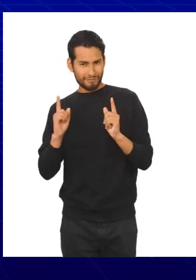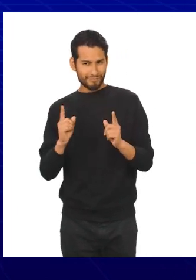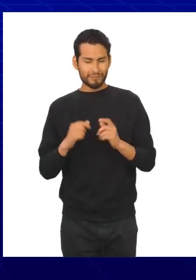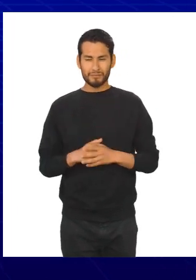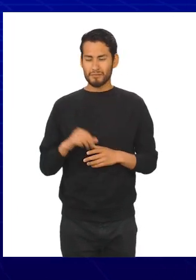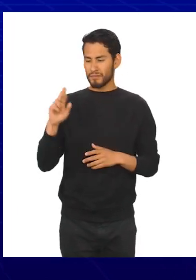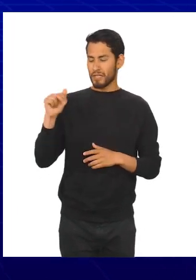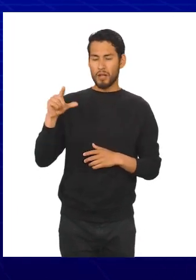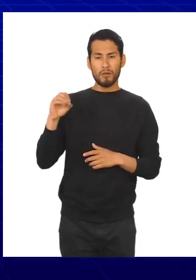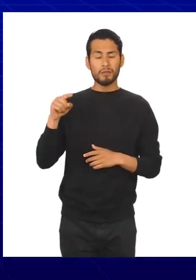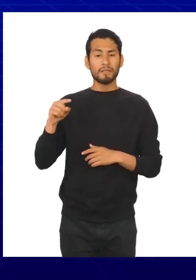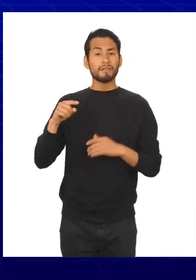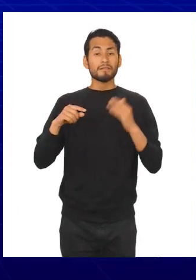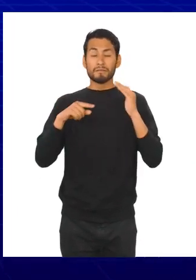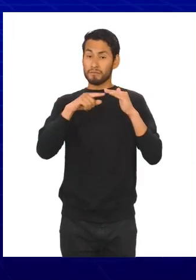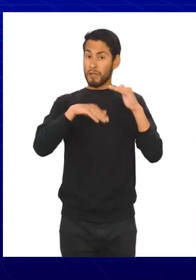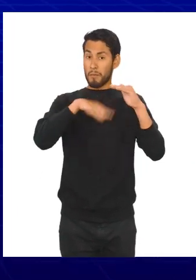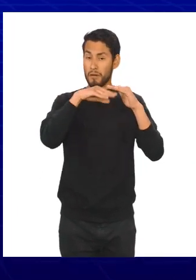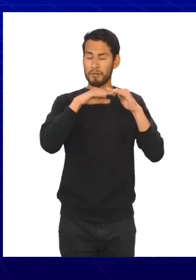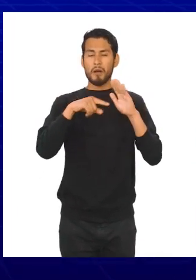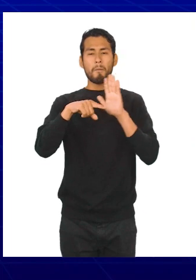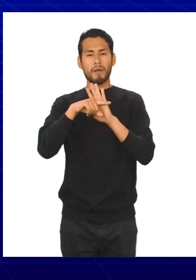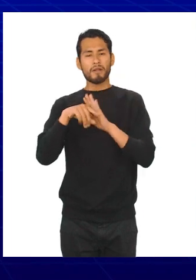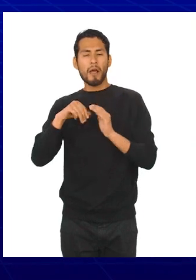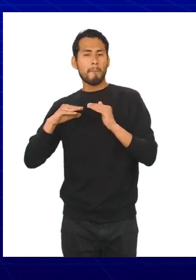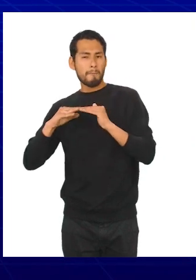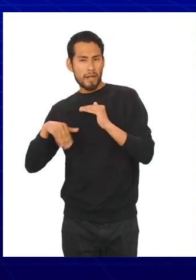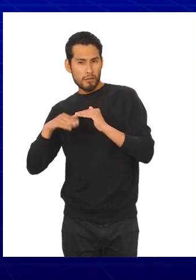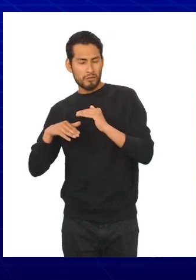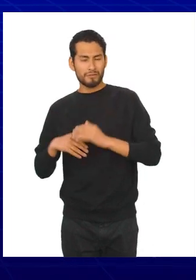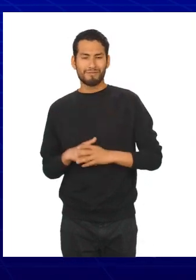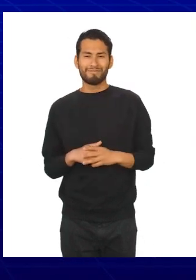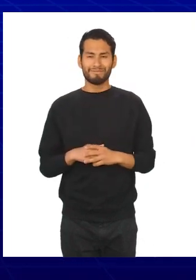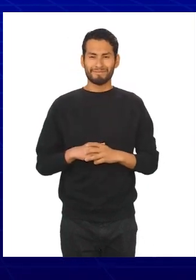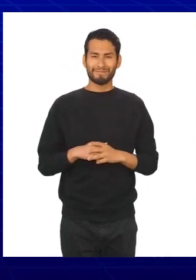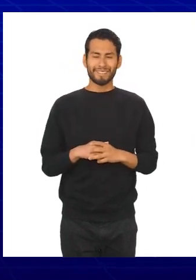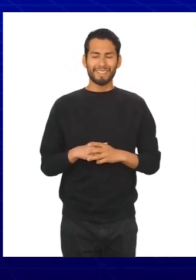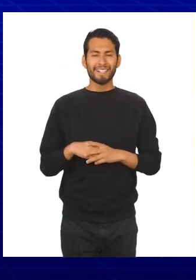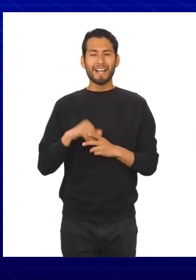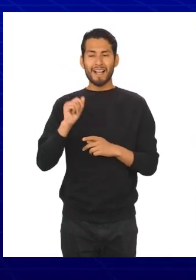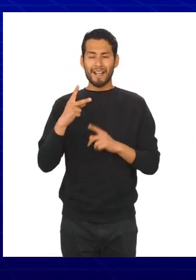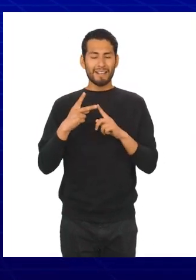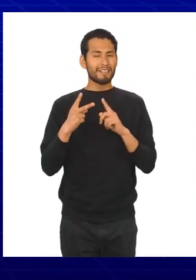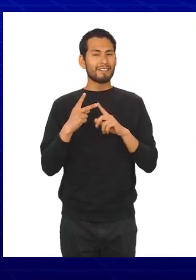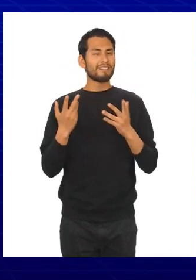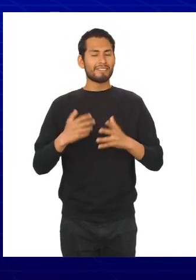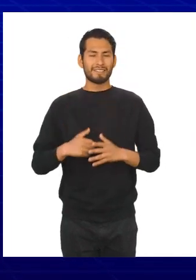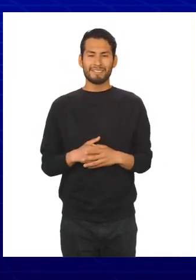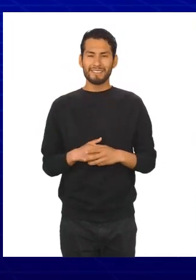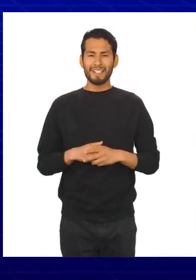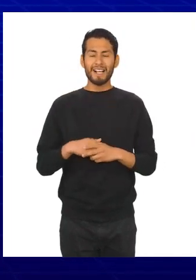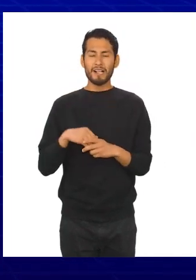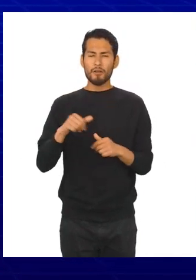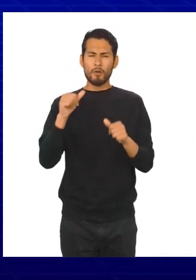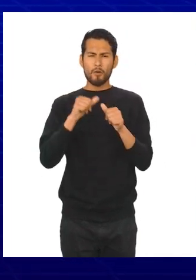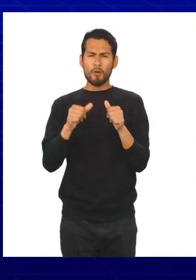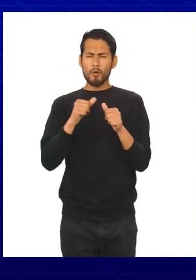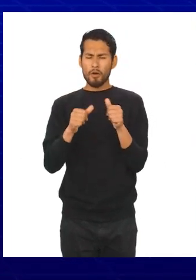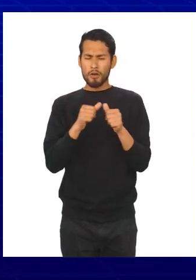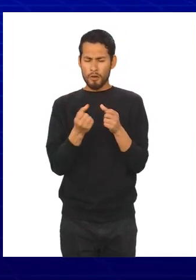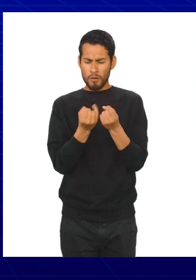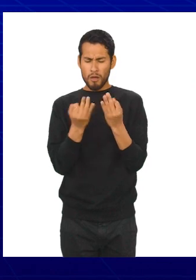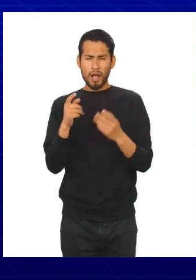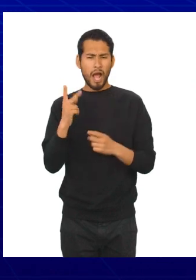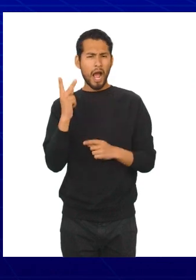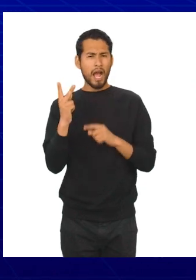Rango es igual al valor mayor menos el valor menor. En segundo lugar, seleccionamos el número de intervalos de clase,